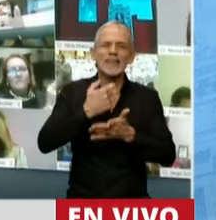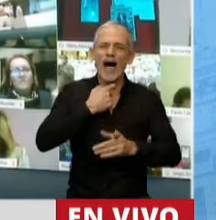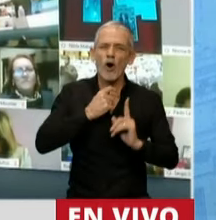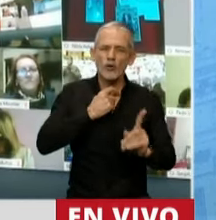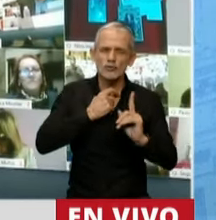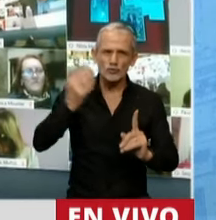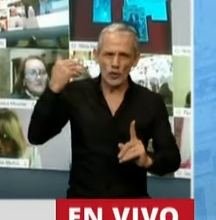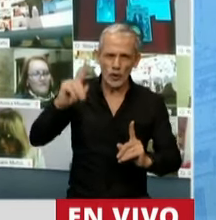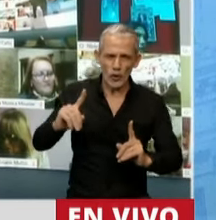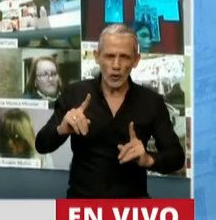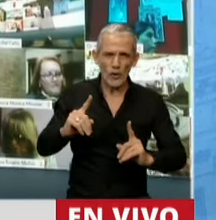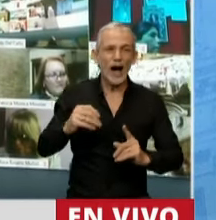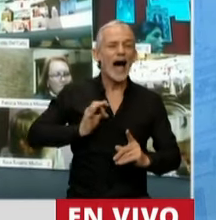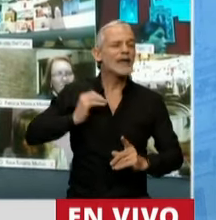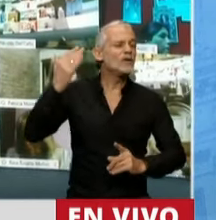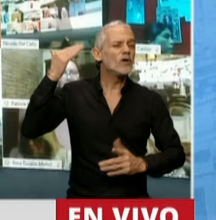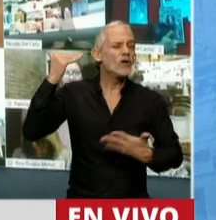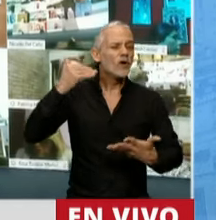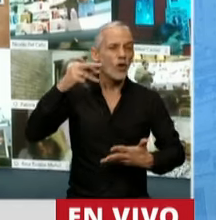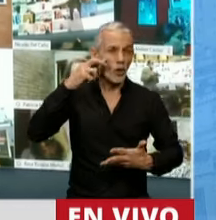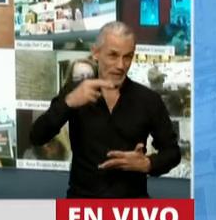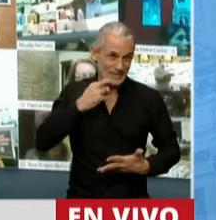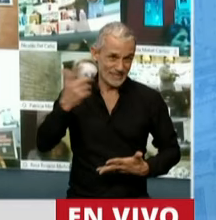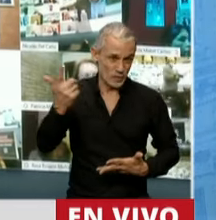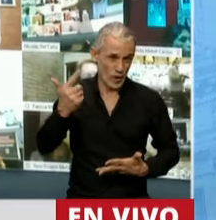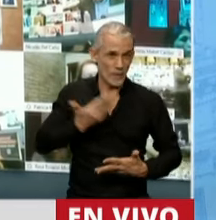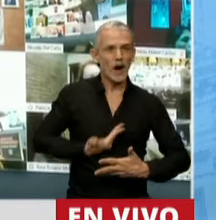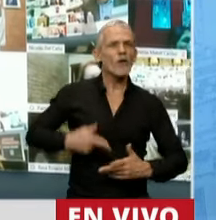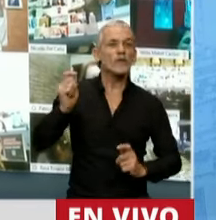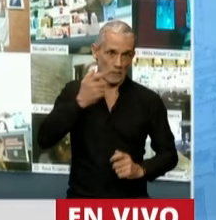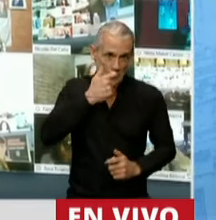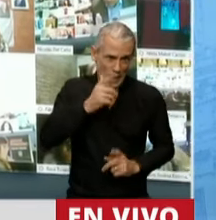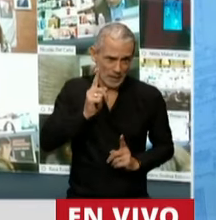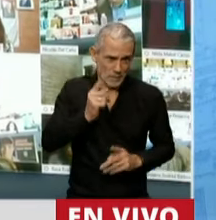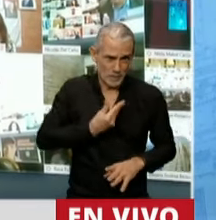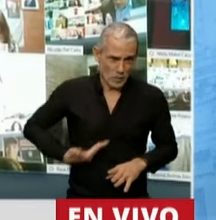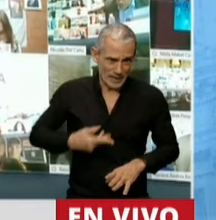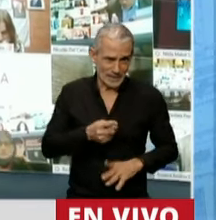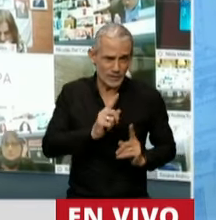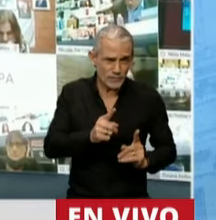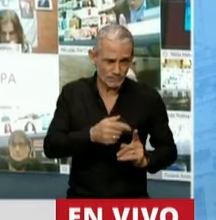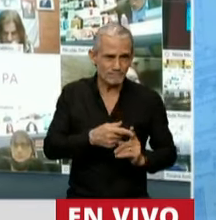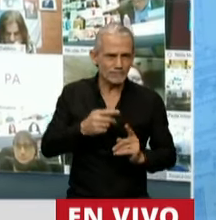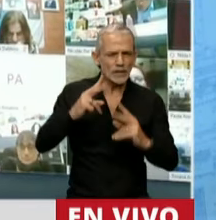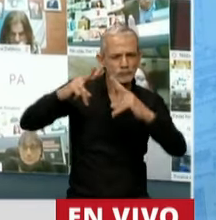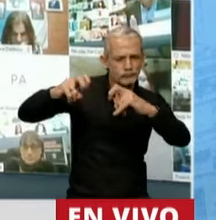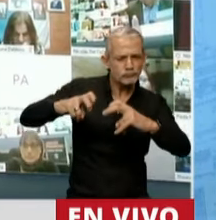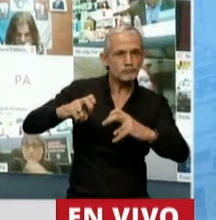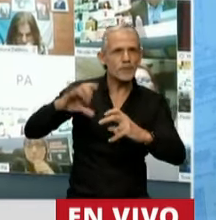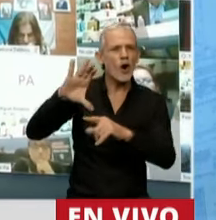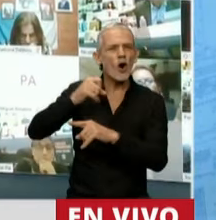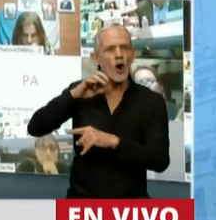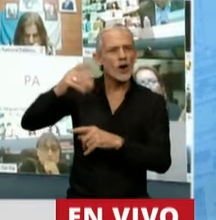agosto del 2019, mientras gobernaba Mauricio Macri, la pericia de la Corte